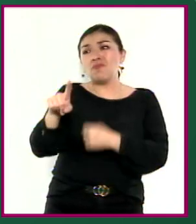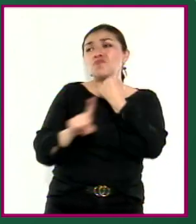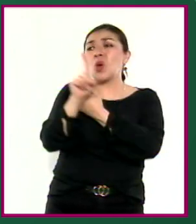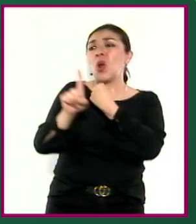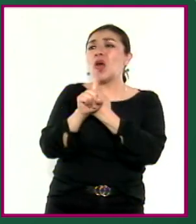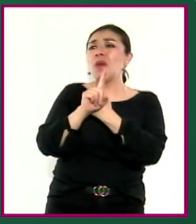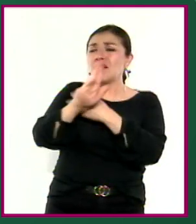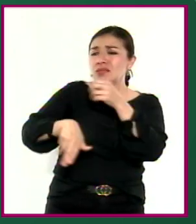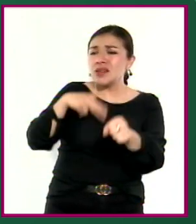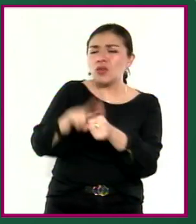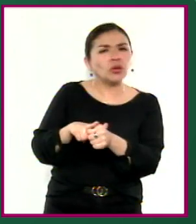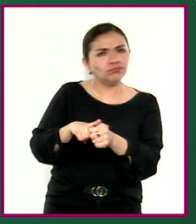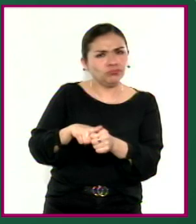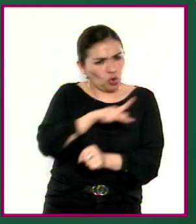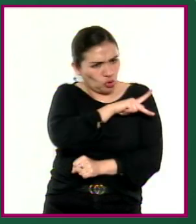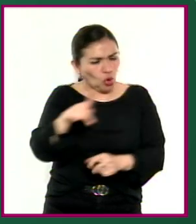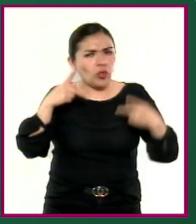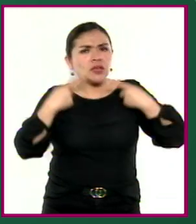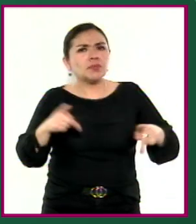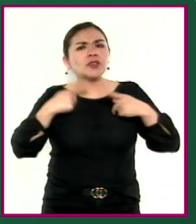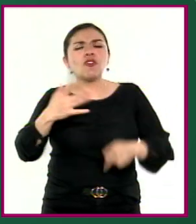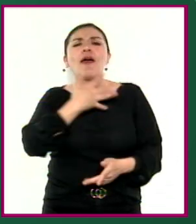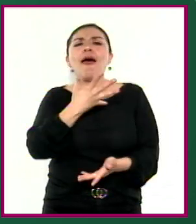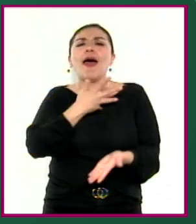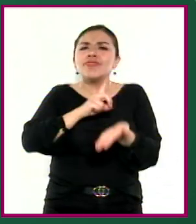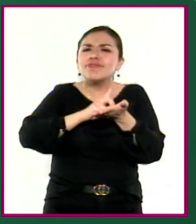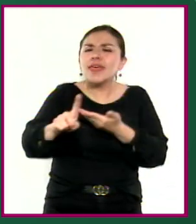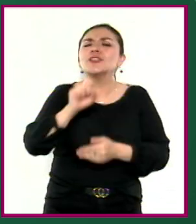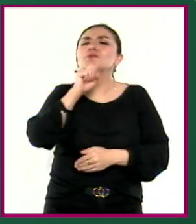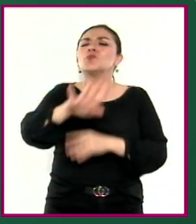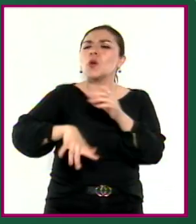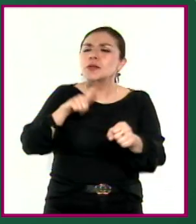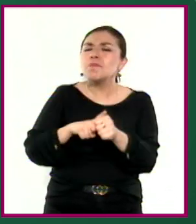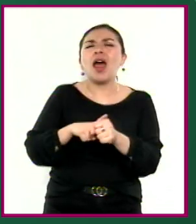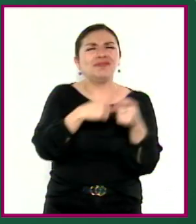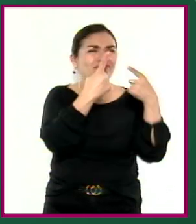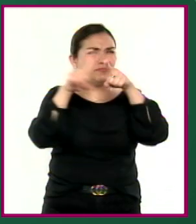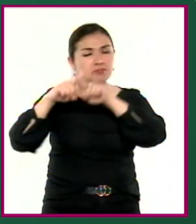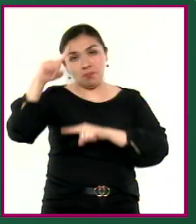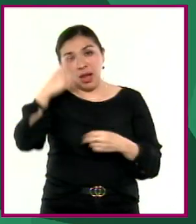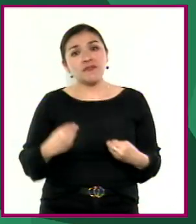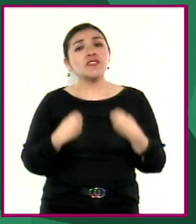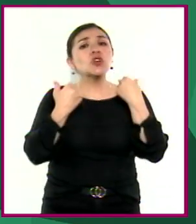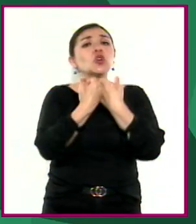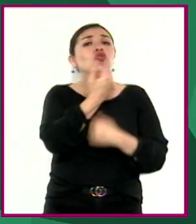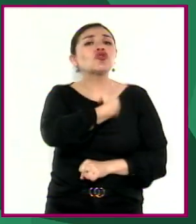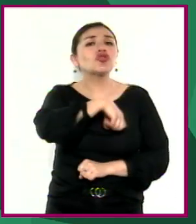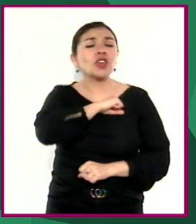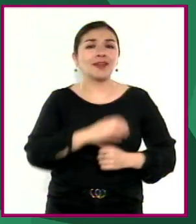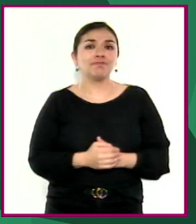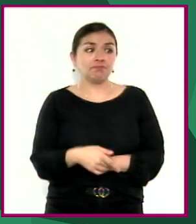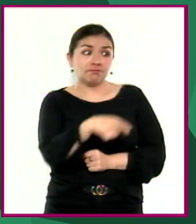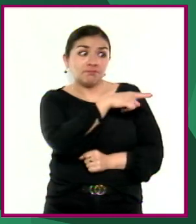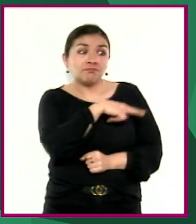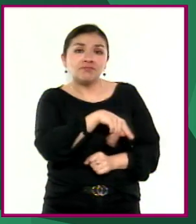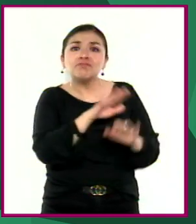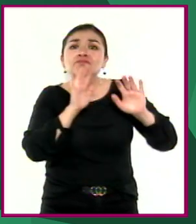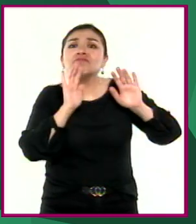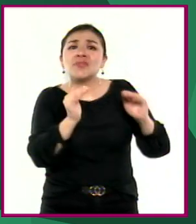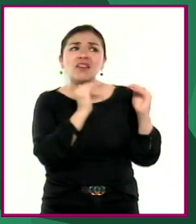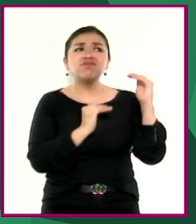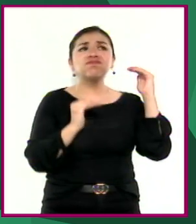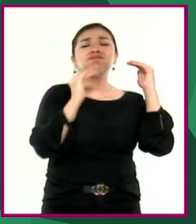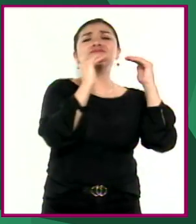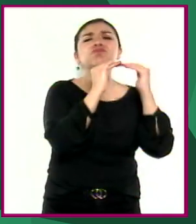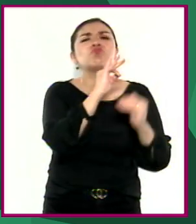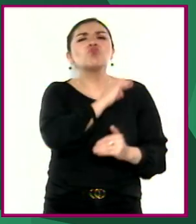ambiental para garantizar el derecho de todas las personas y seres vivos a un ambiente sano. Se han convertido, en suma,